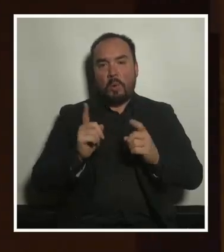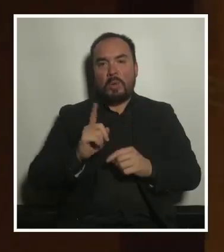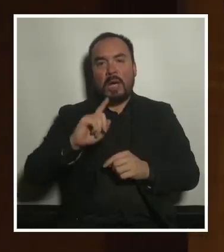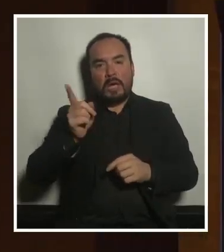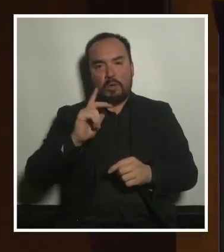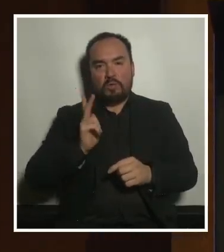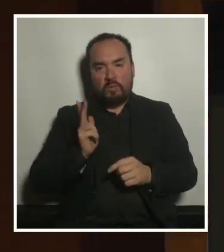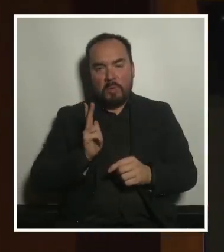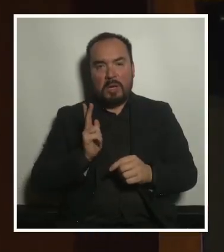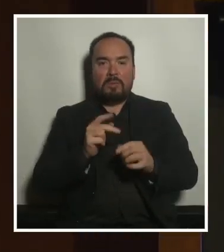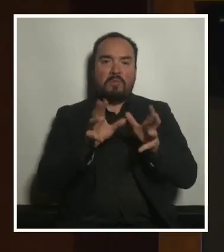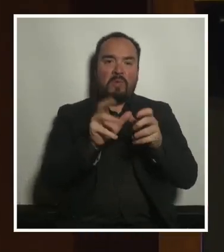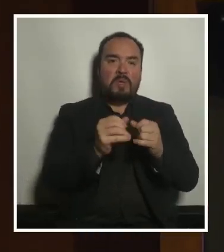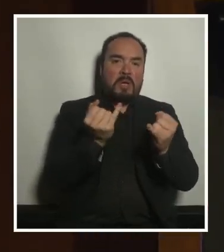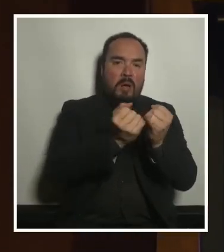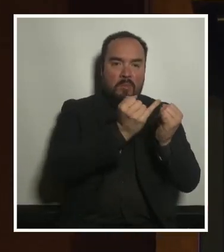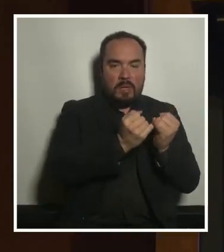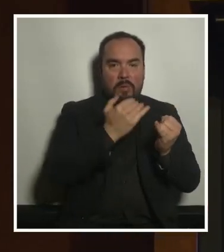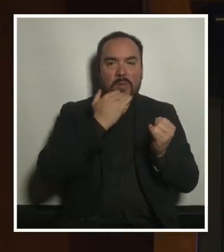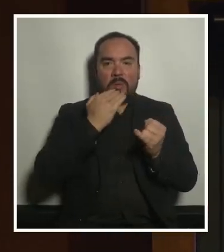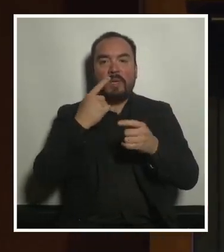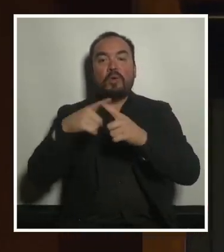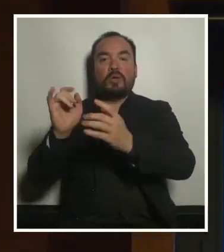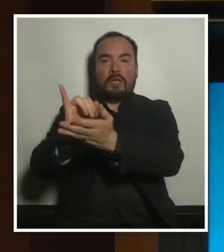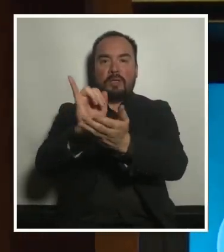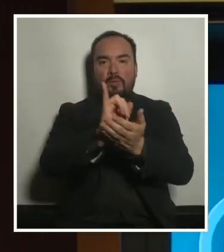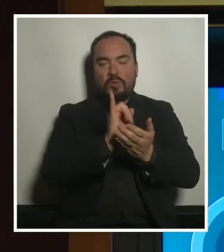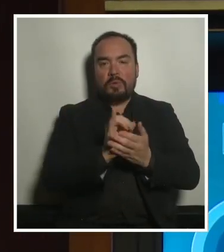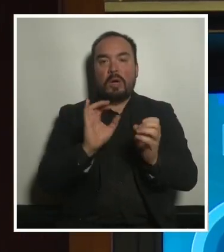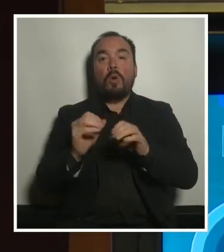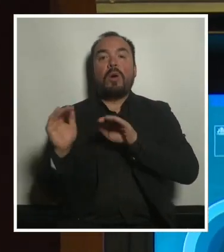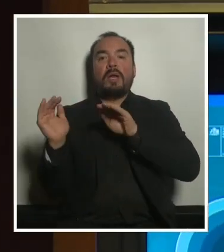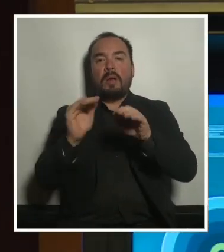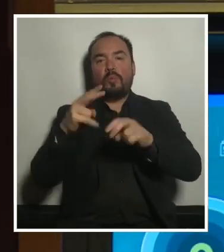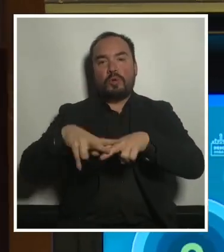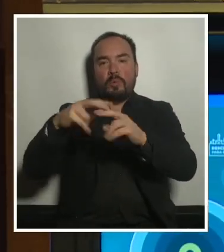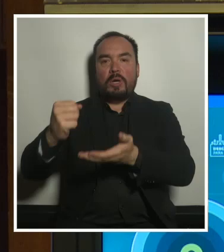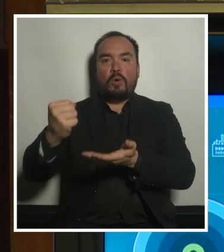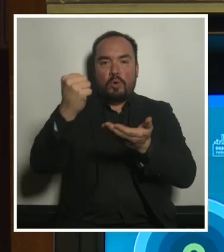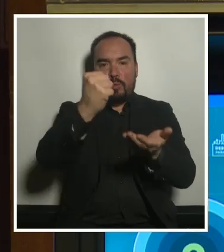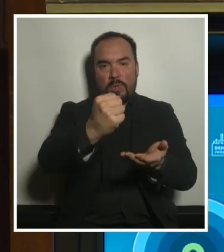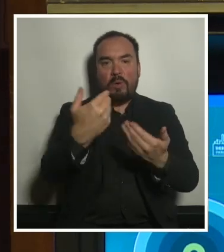institucional y del apoyo económico que se da a estos